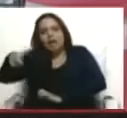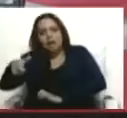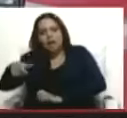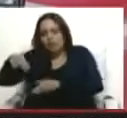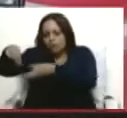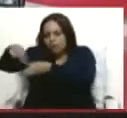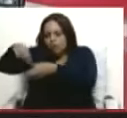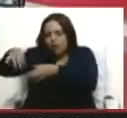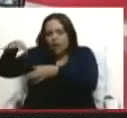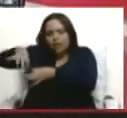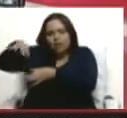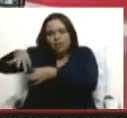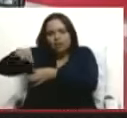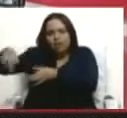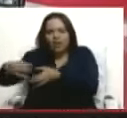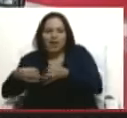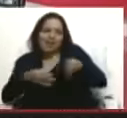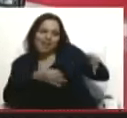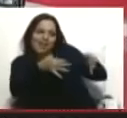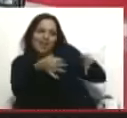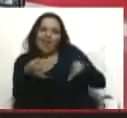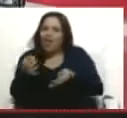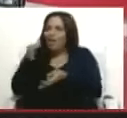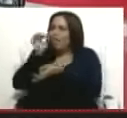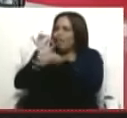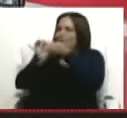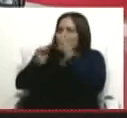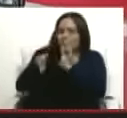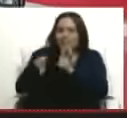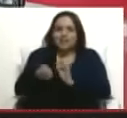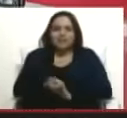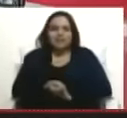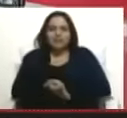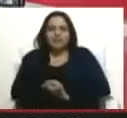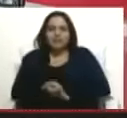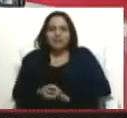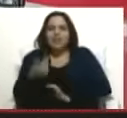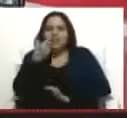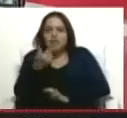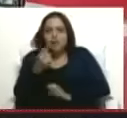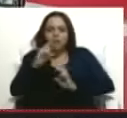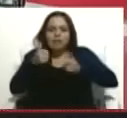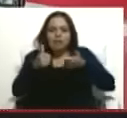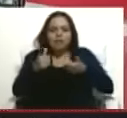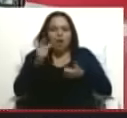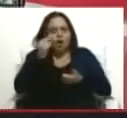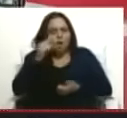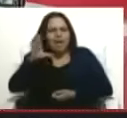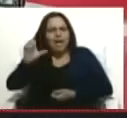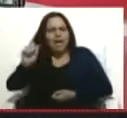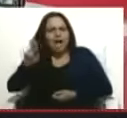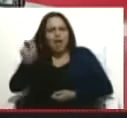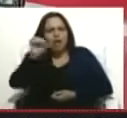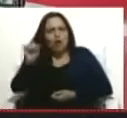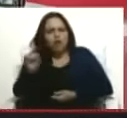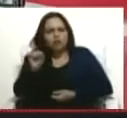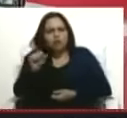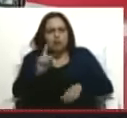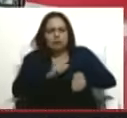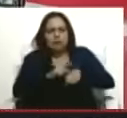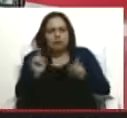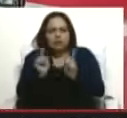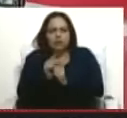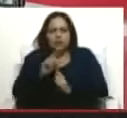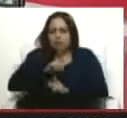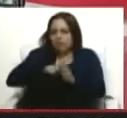lo toman y ella narra. ¿Alevo siempre en meditación? Sí, cuando entra medio adormecido Molnar a los minutos a la cocina